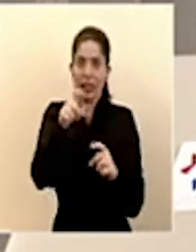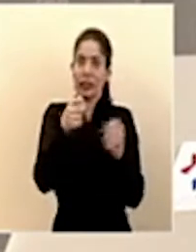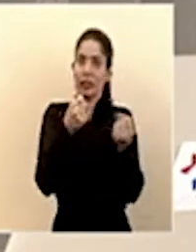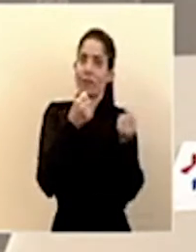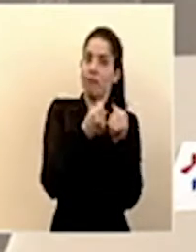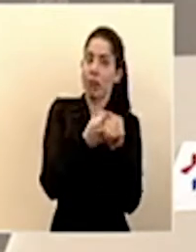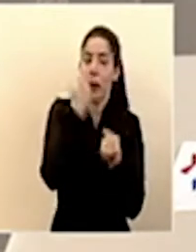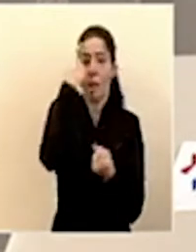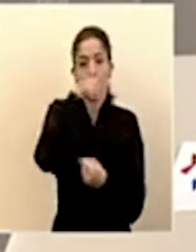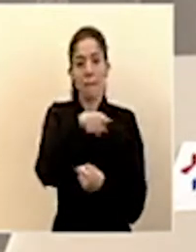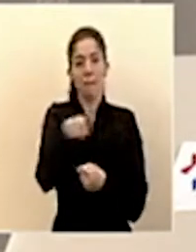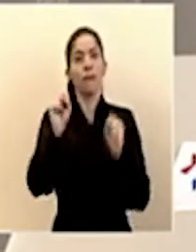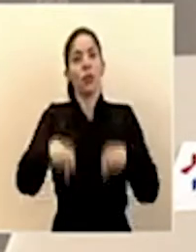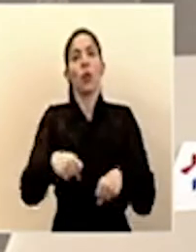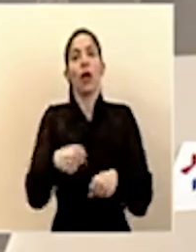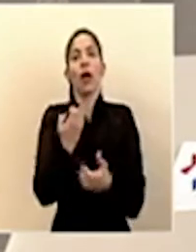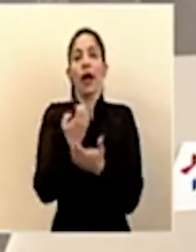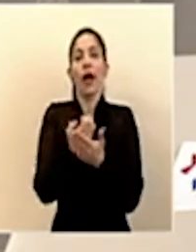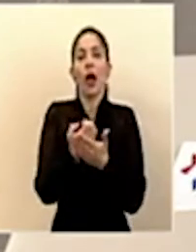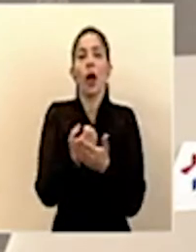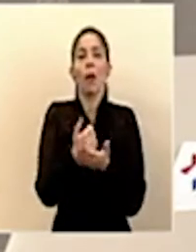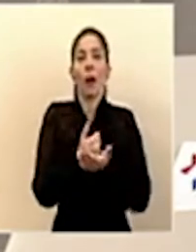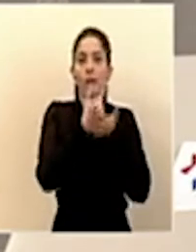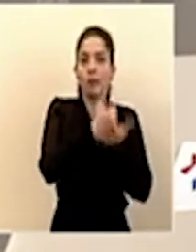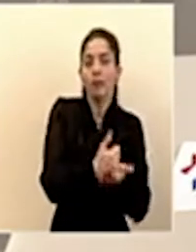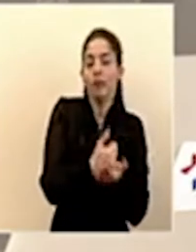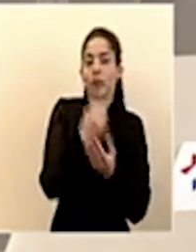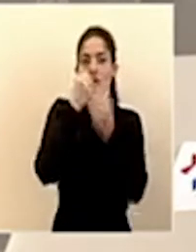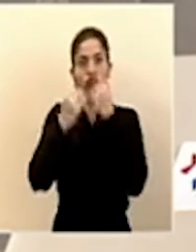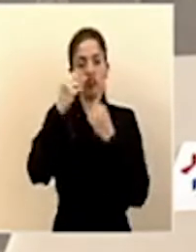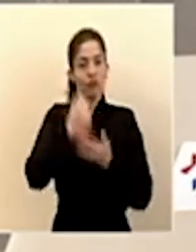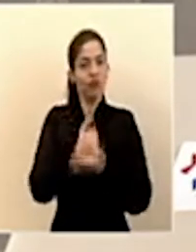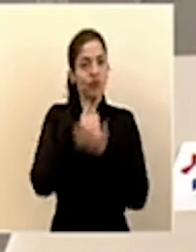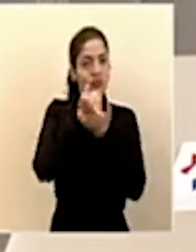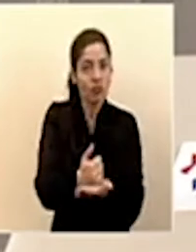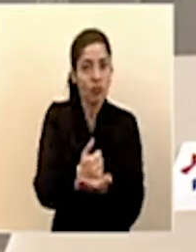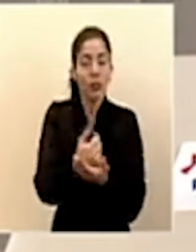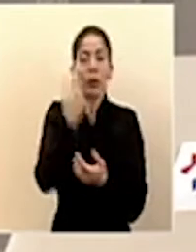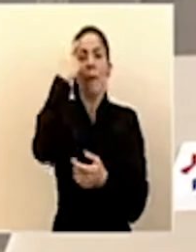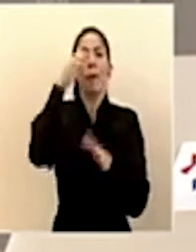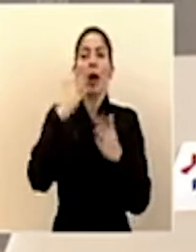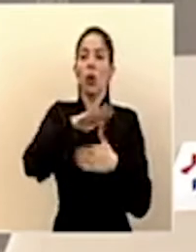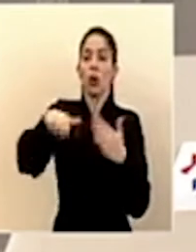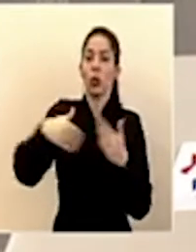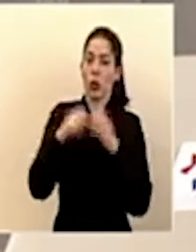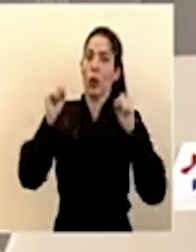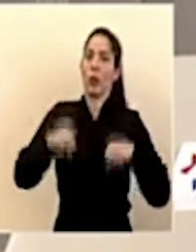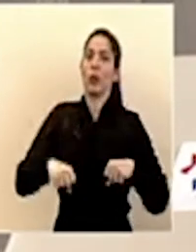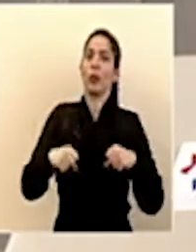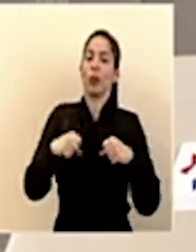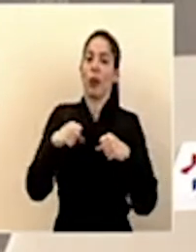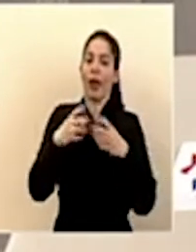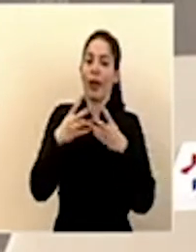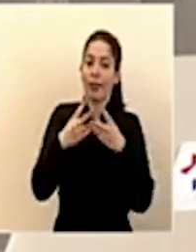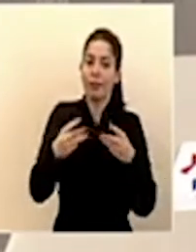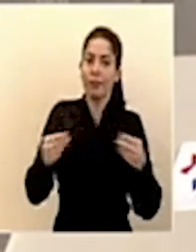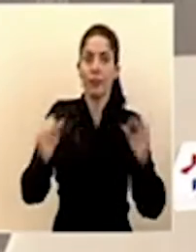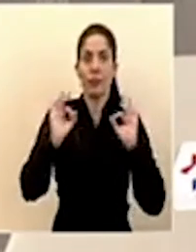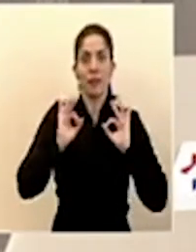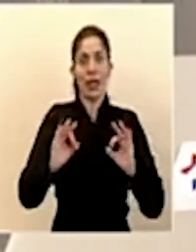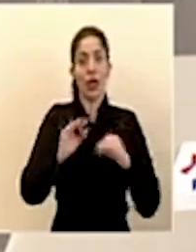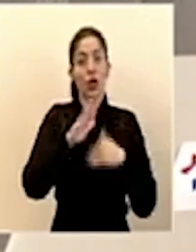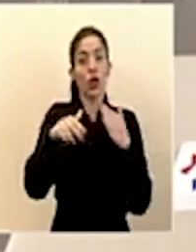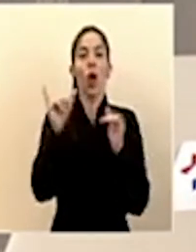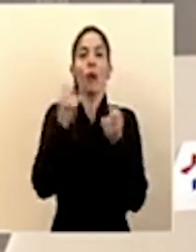ayudarles en la parte económica, la parte alimentaria y que podamos salir de este tránsito todos bien, bien